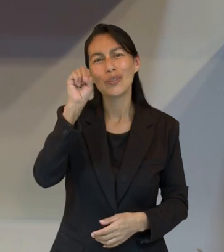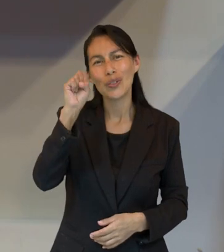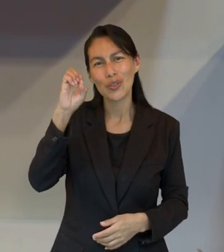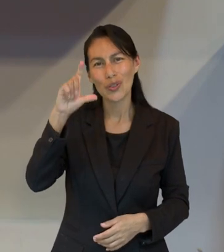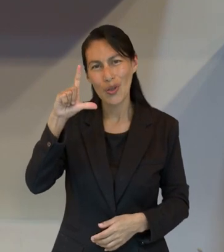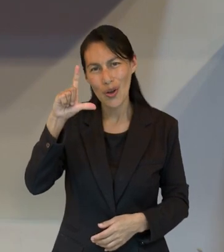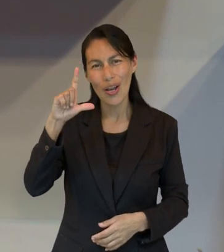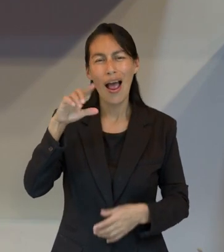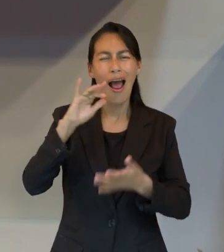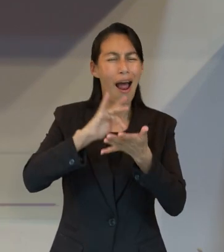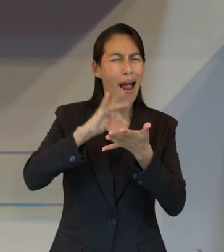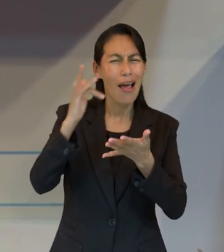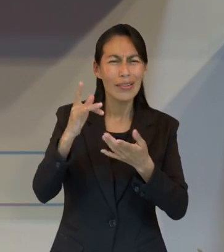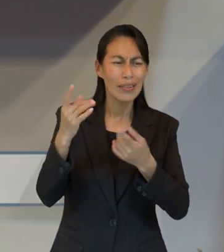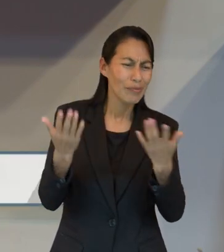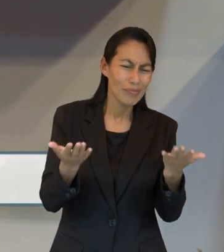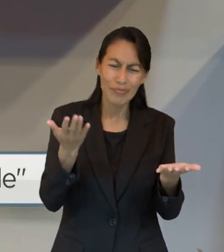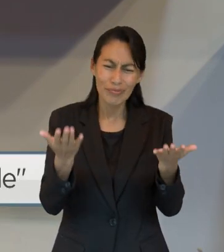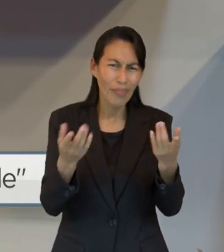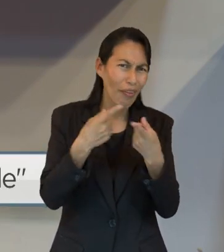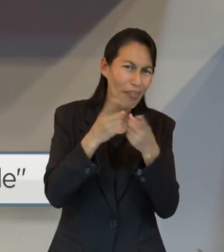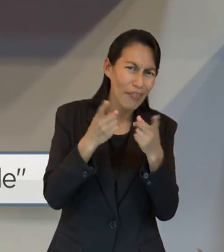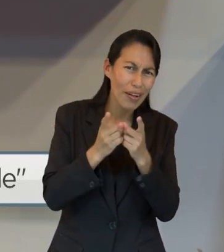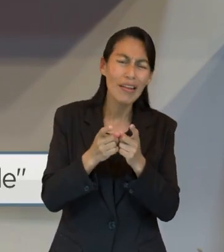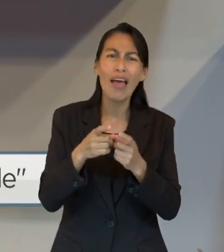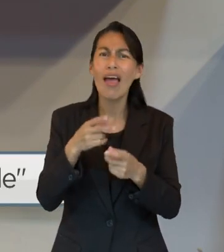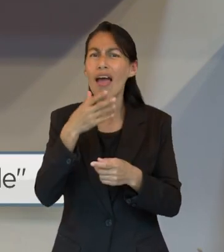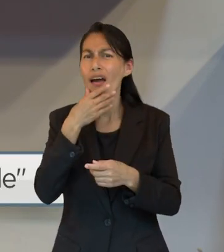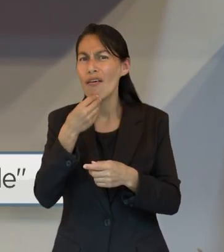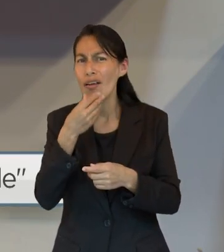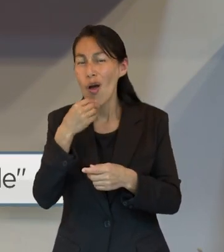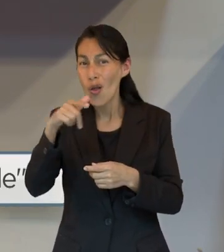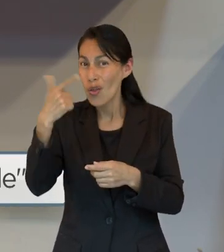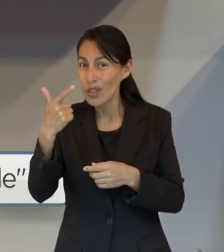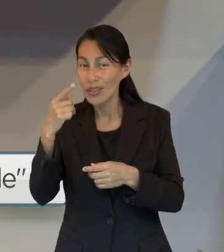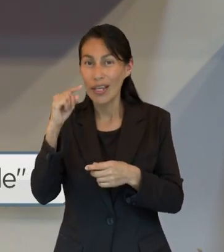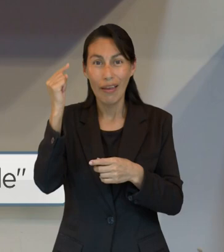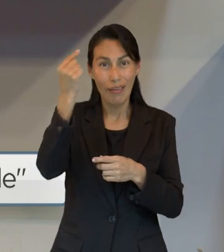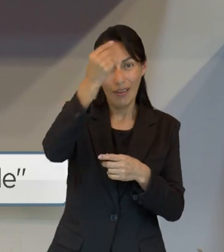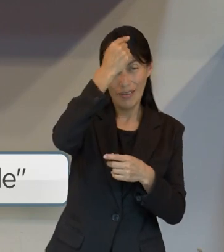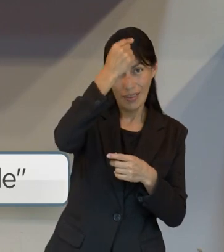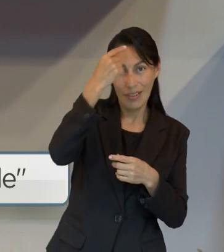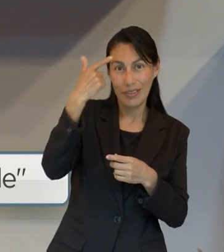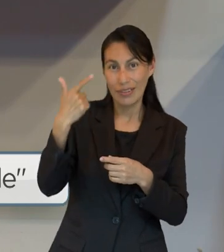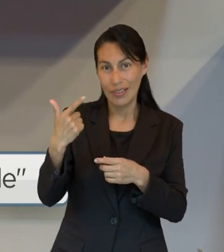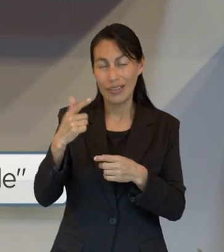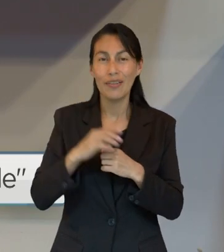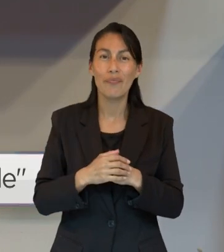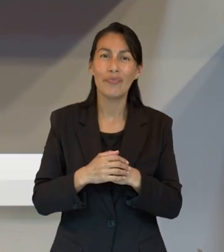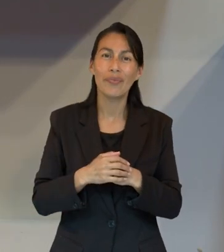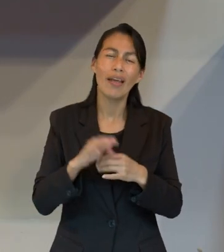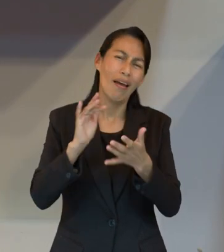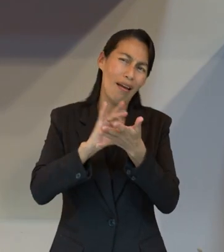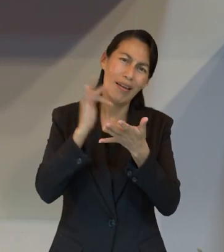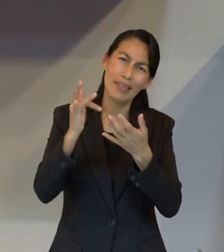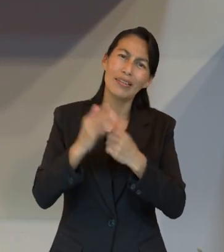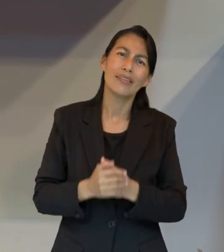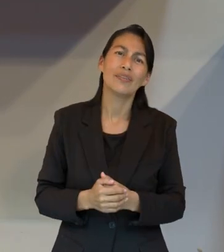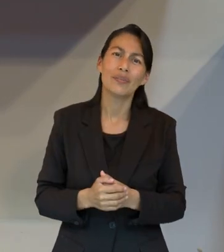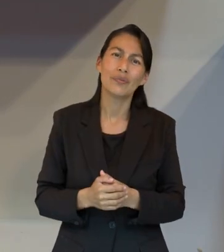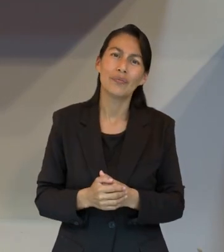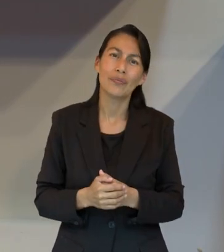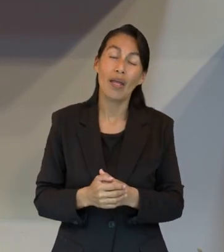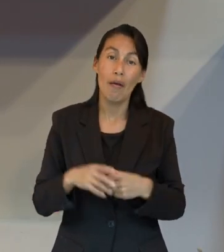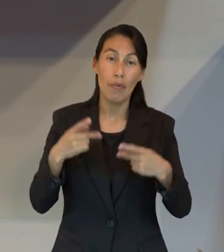Agradecemos al Pastor Sol por mostrarnos esas diferencias que hay entre Hebreos 12 y Daniel 7 y recordarnos que en ese